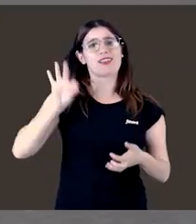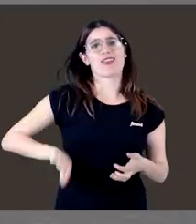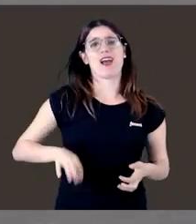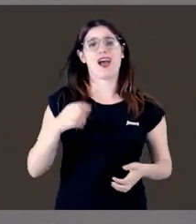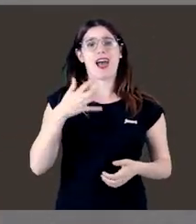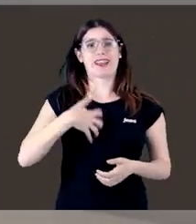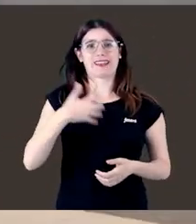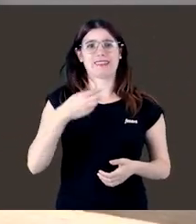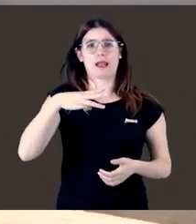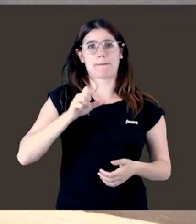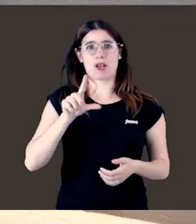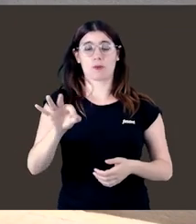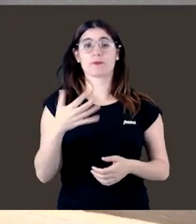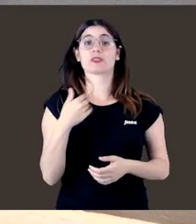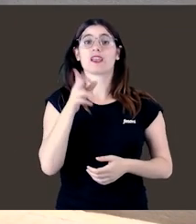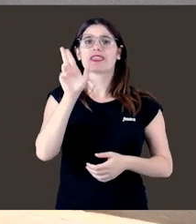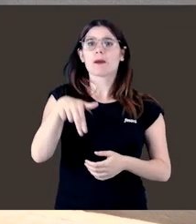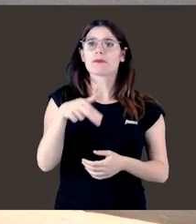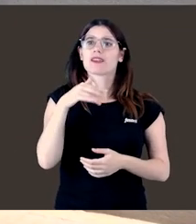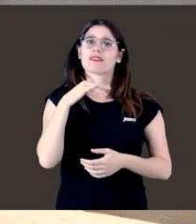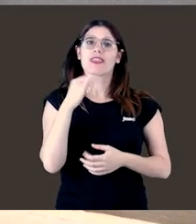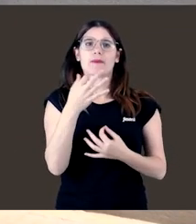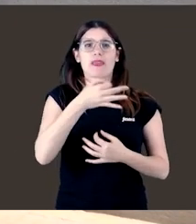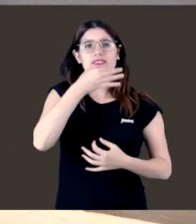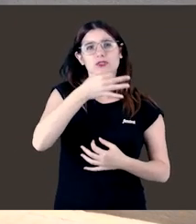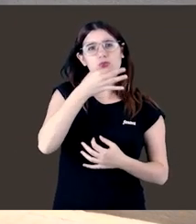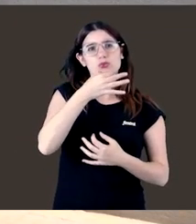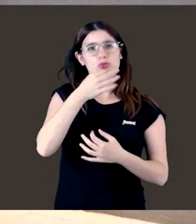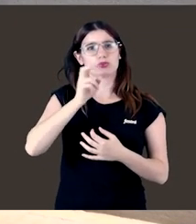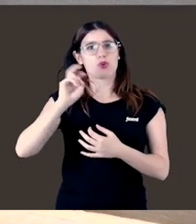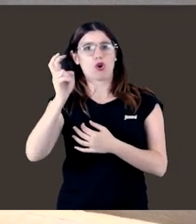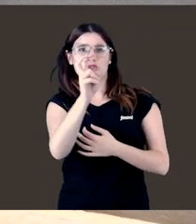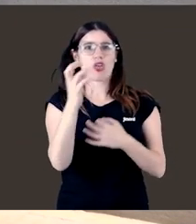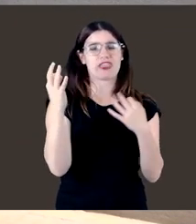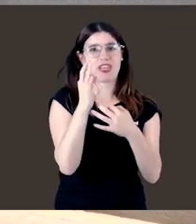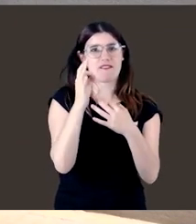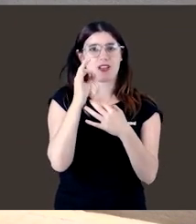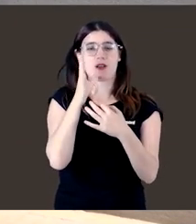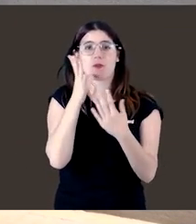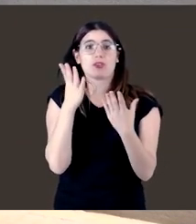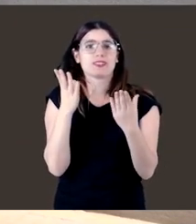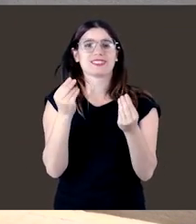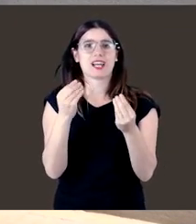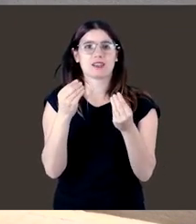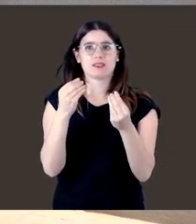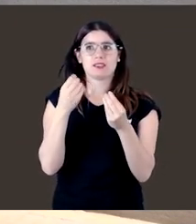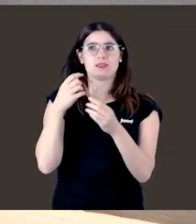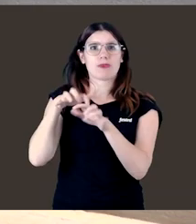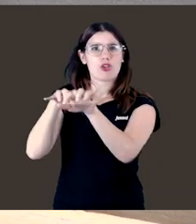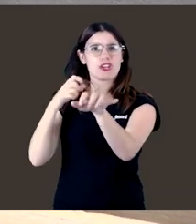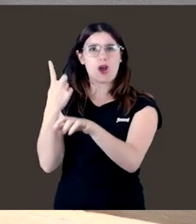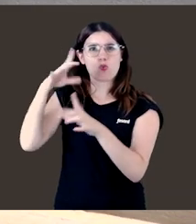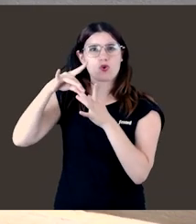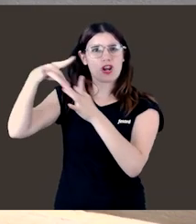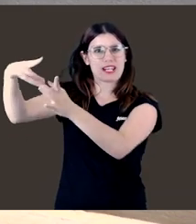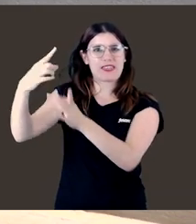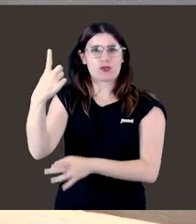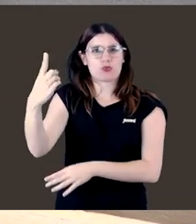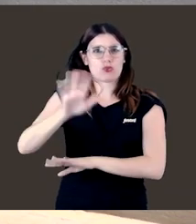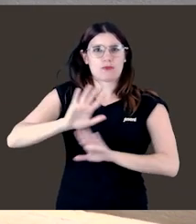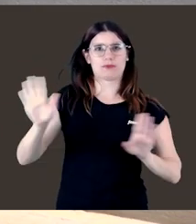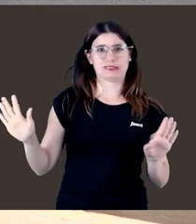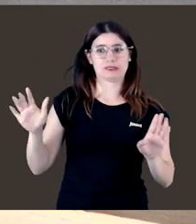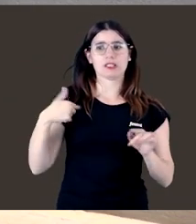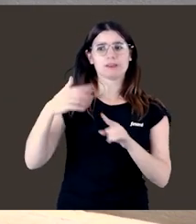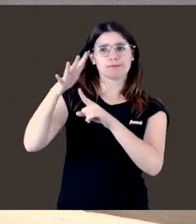Milu Correch. También en el campo de lo visual hay que construir otros discursos, sobre todo cuando estamos tan bombardeados por uno solo, que es el de la